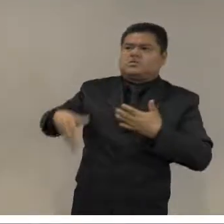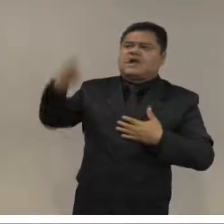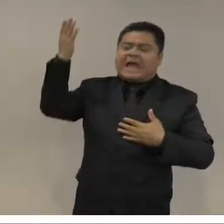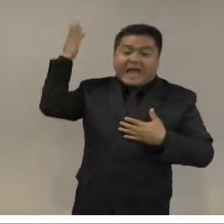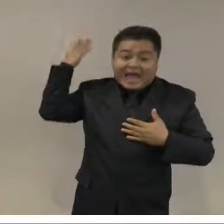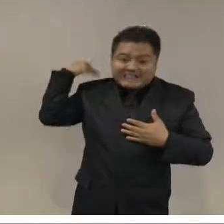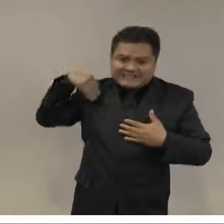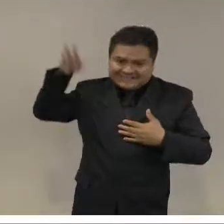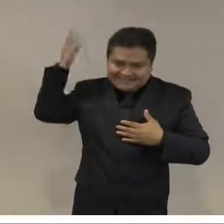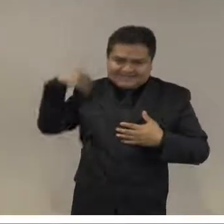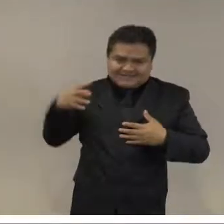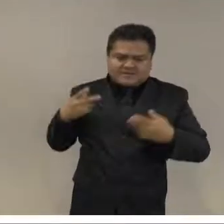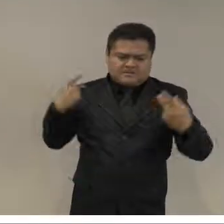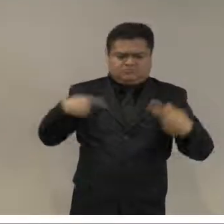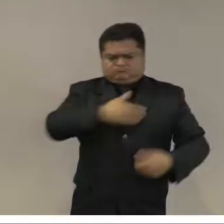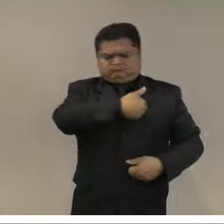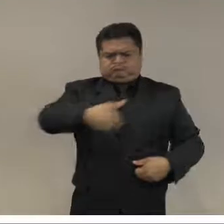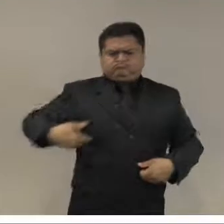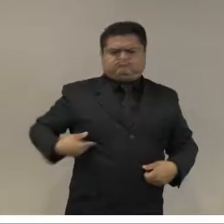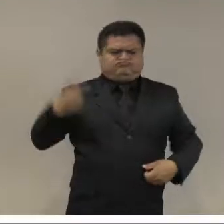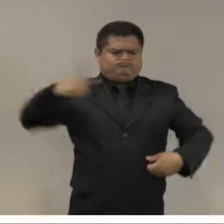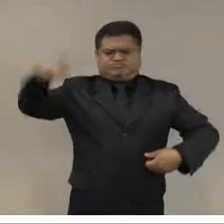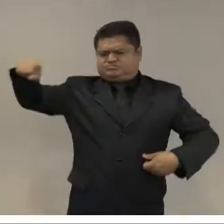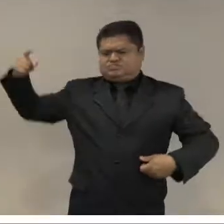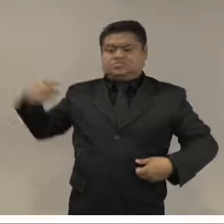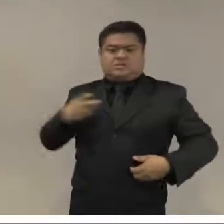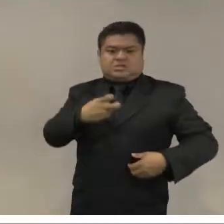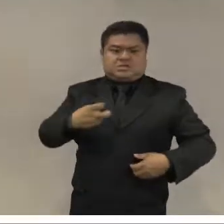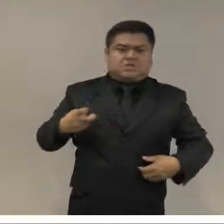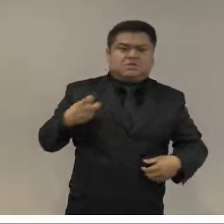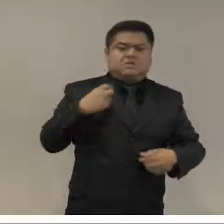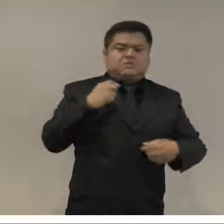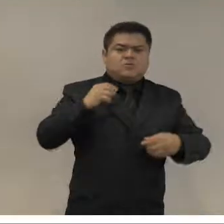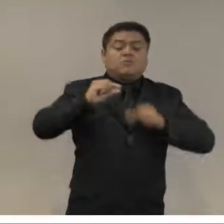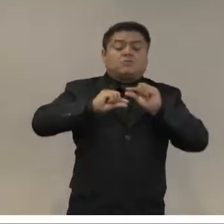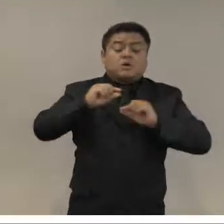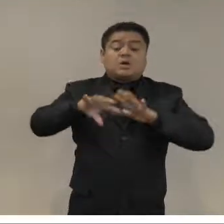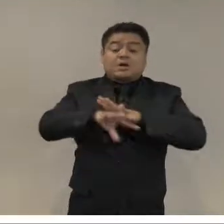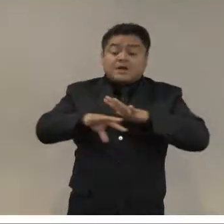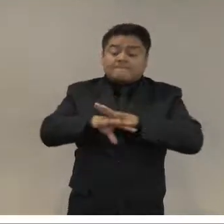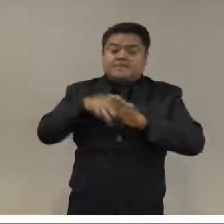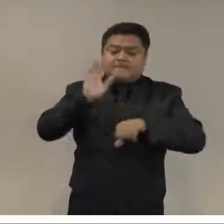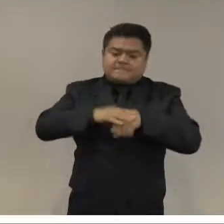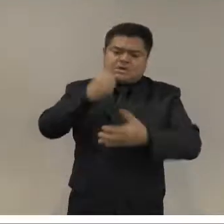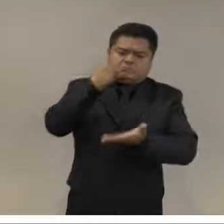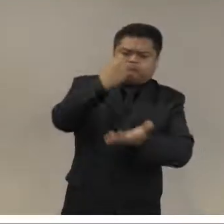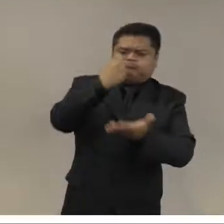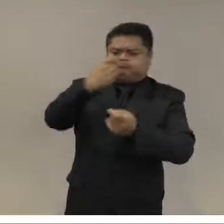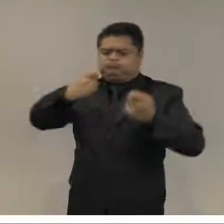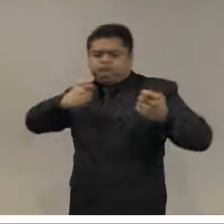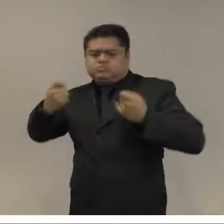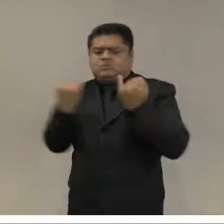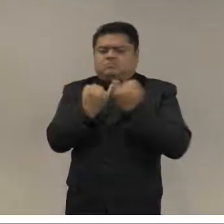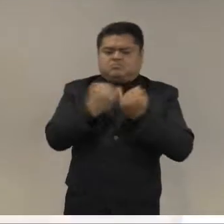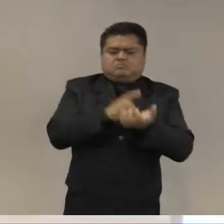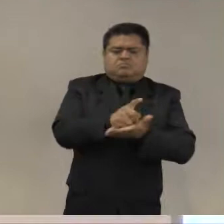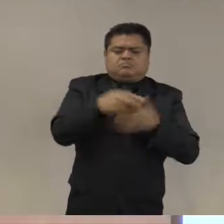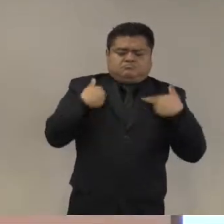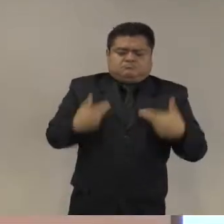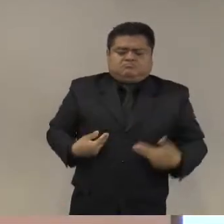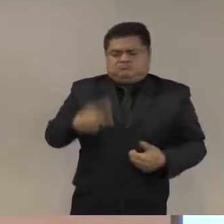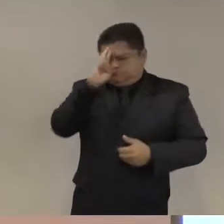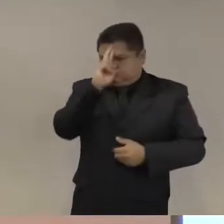se tomaron pasos importantes, ministros civiles de defensa, más control presupuestal, más respeto para los derechos humanos y la